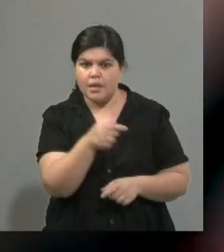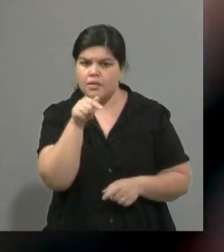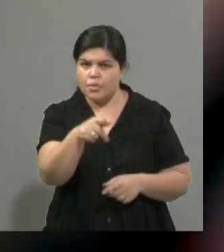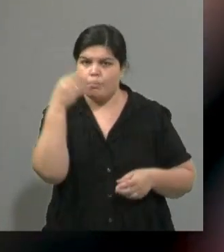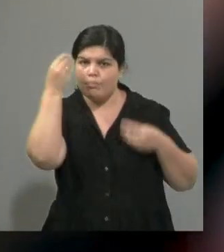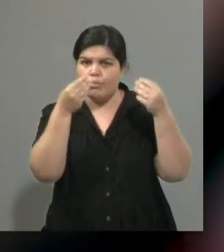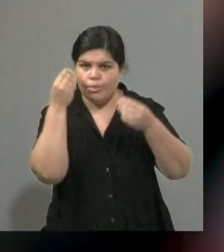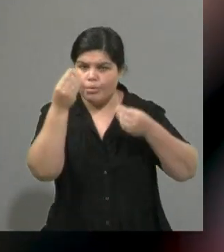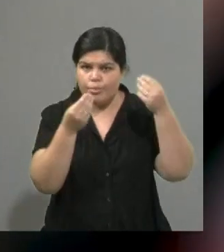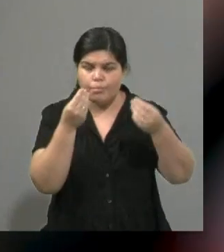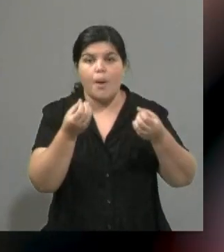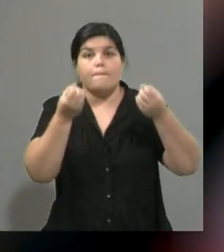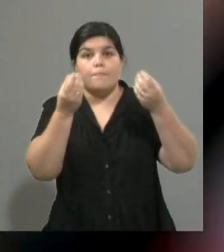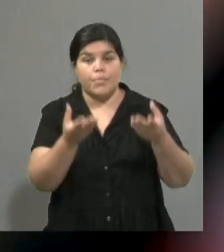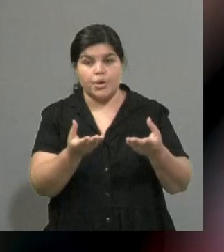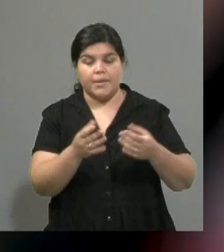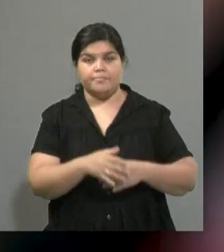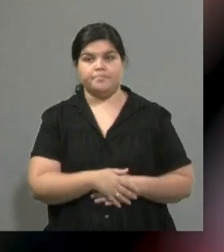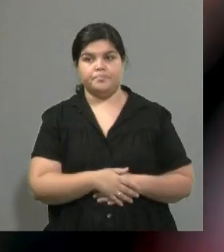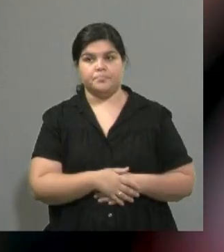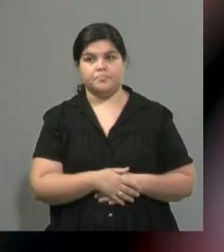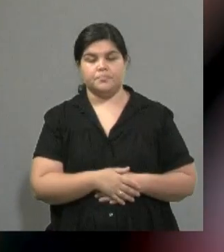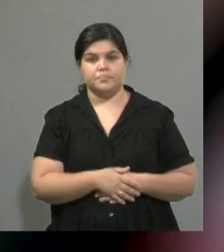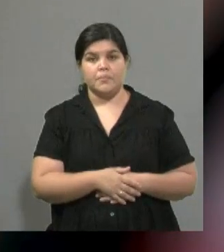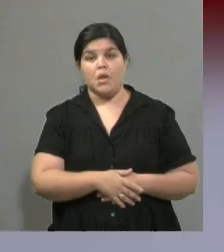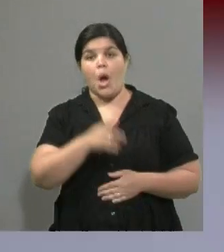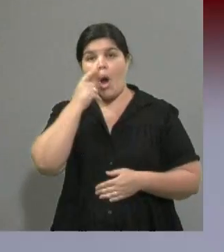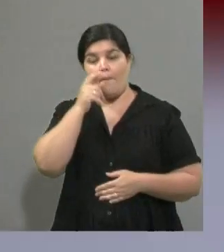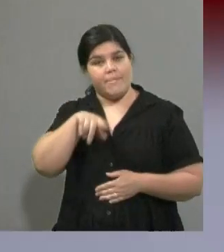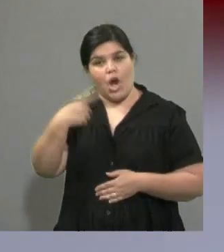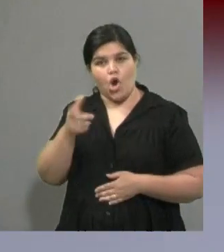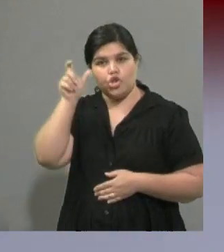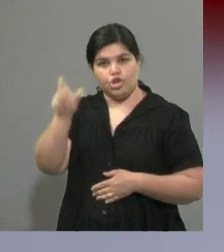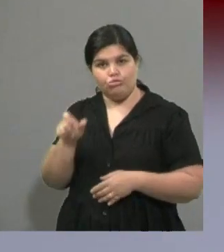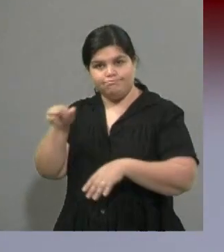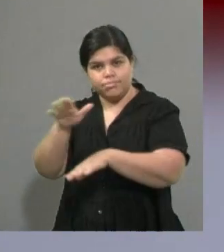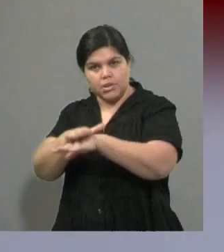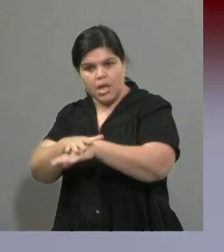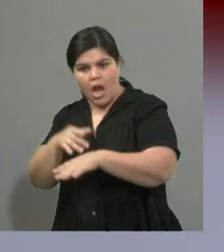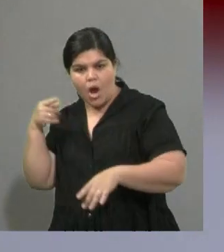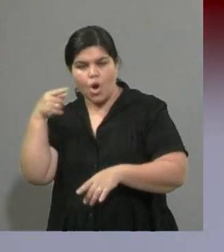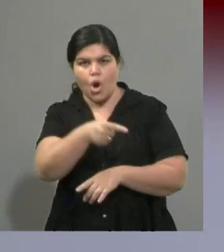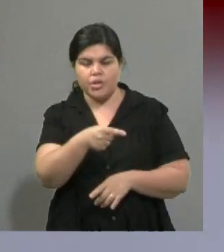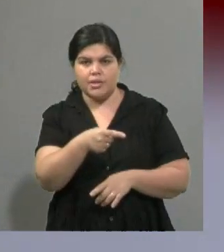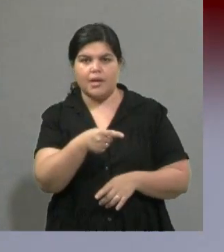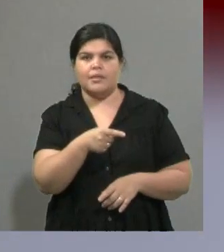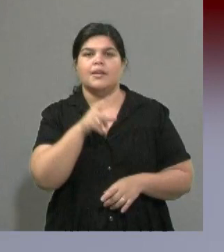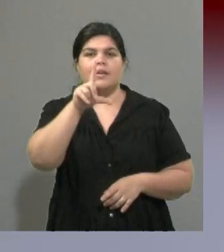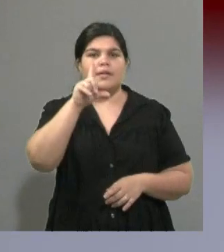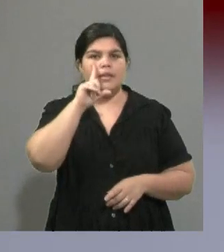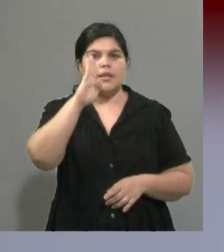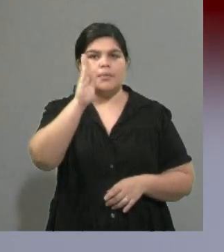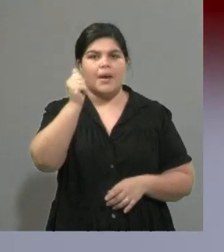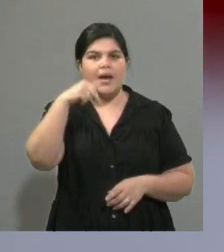justamente Hezbollah después salió a culpar a las fuerzas libanesas, que las fuerzas libanesas son un partido